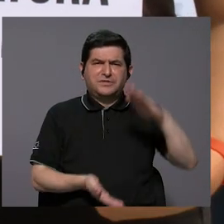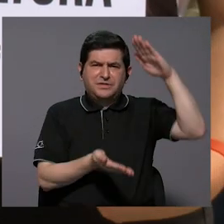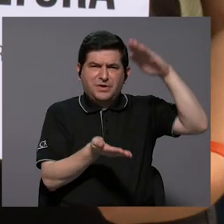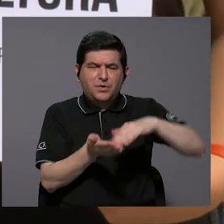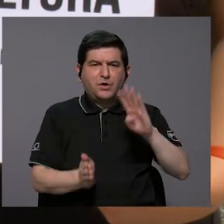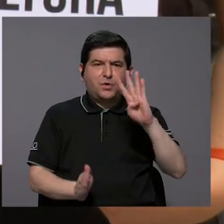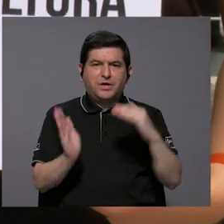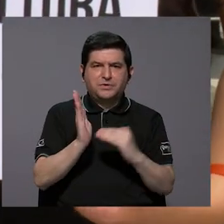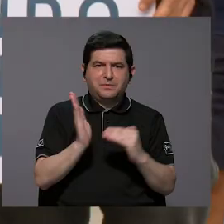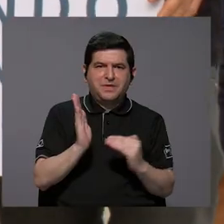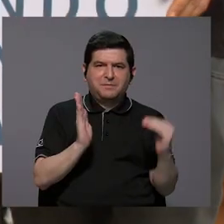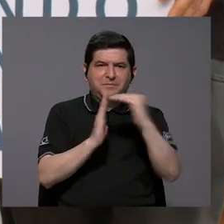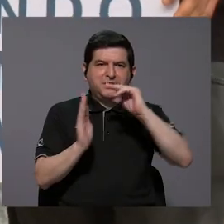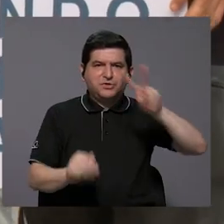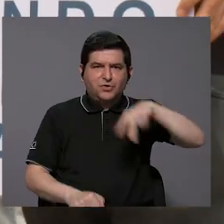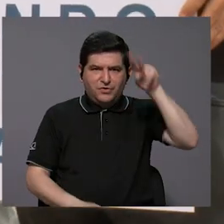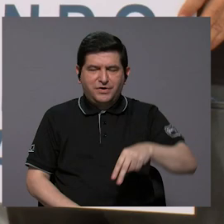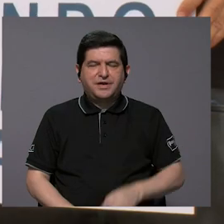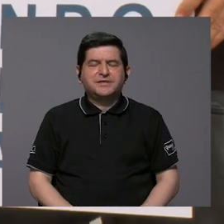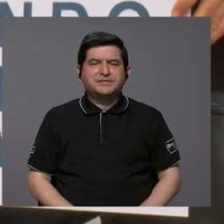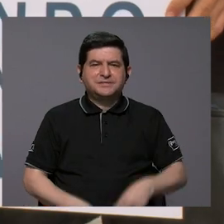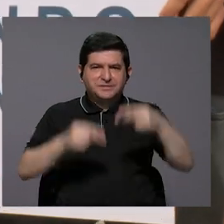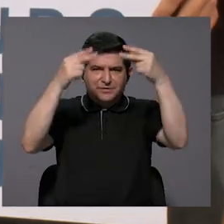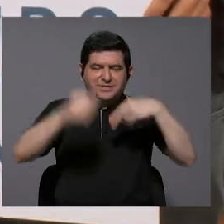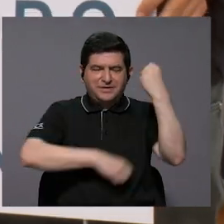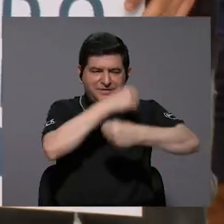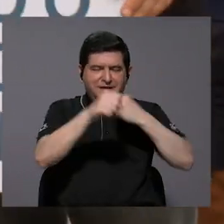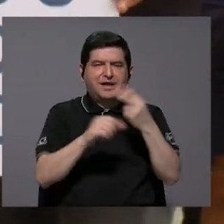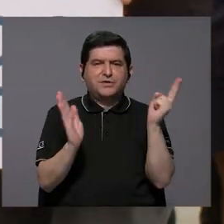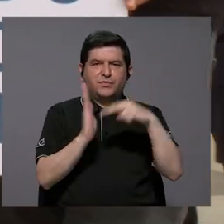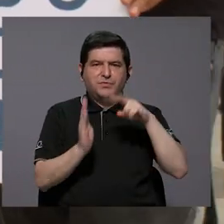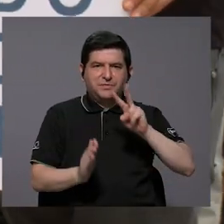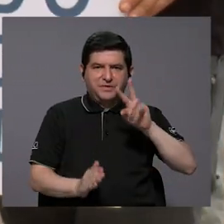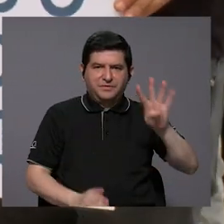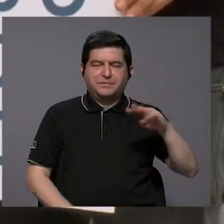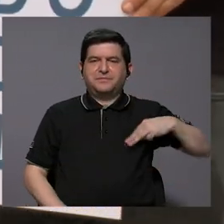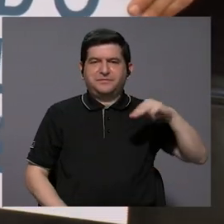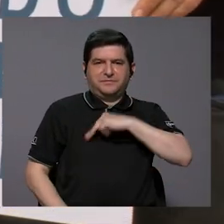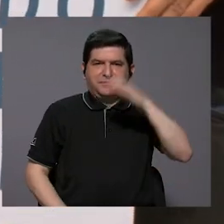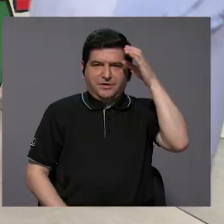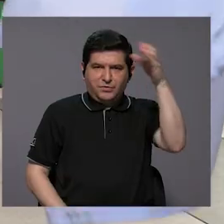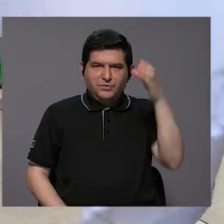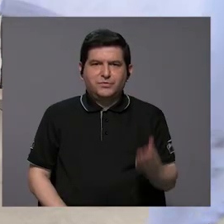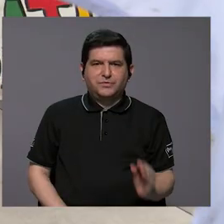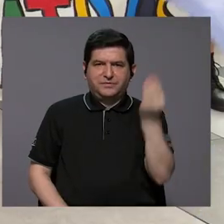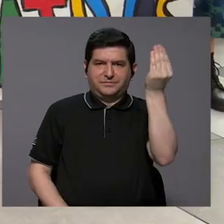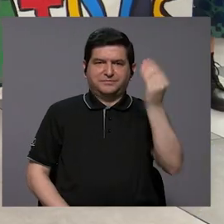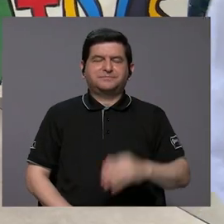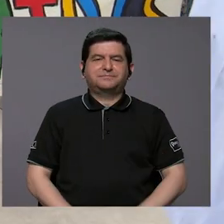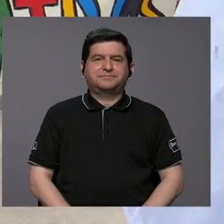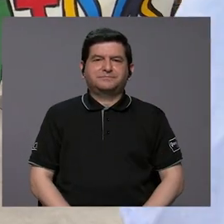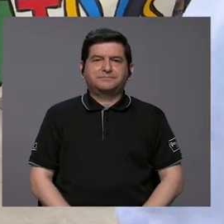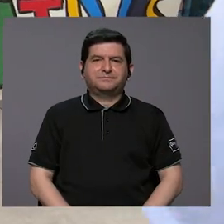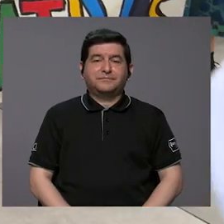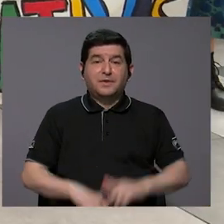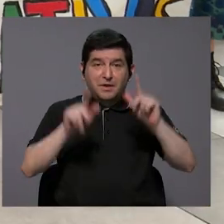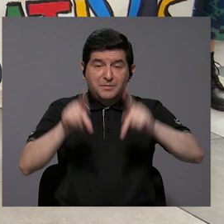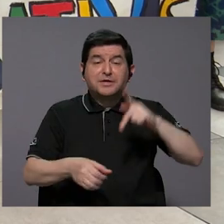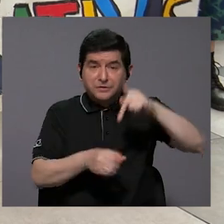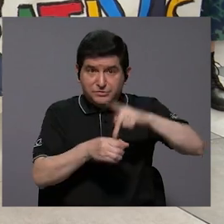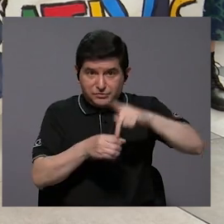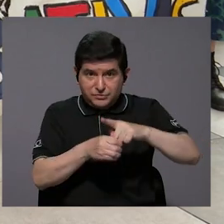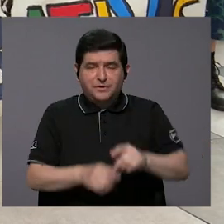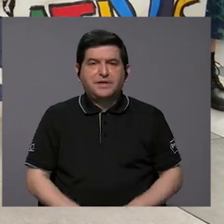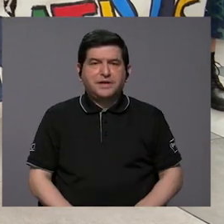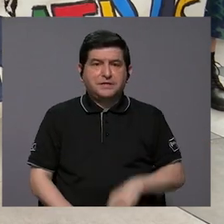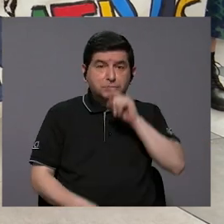en contra del recorte de 4.000 millones de colones al presupuesto del año 2024 del Ministerio de Cultura y Juventud. Según